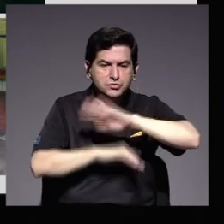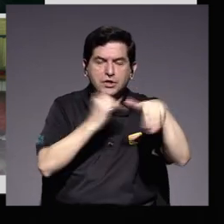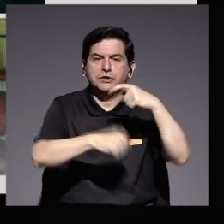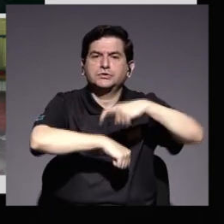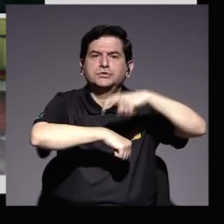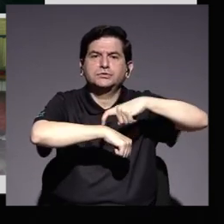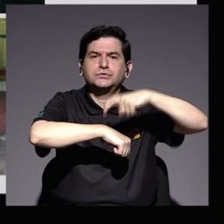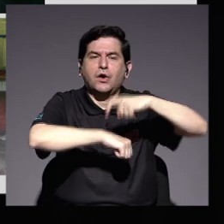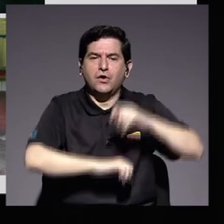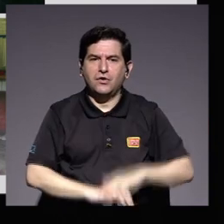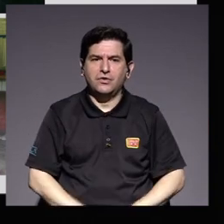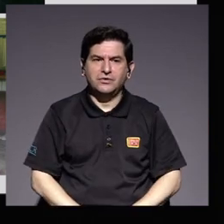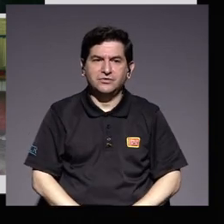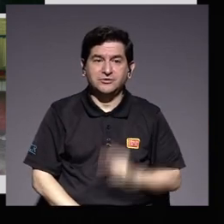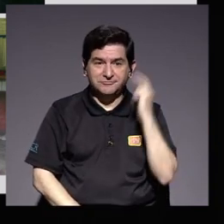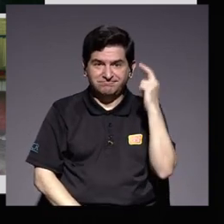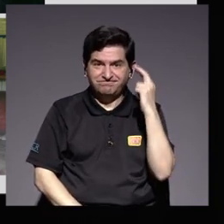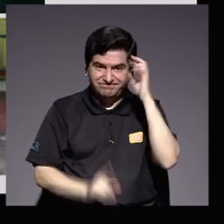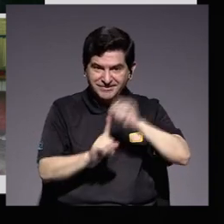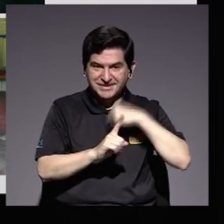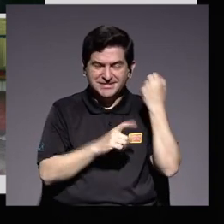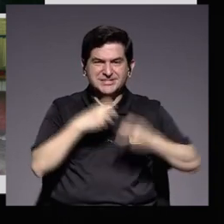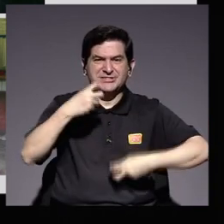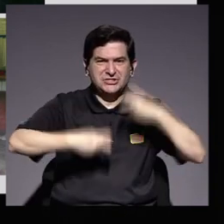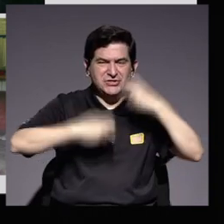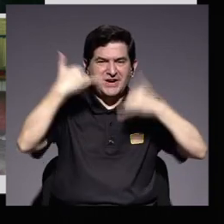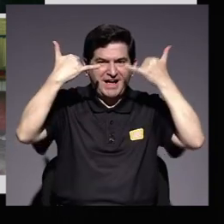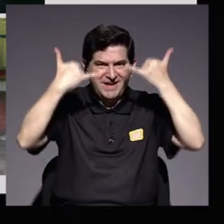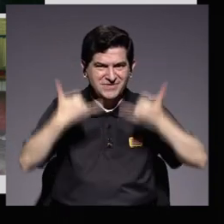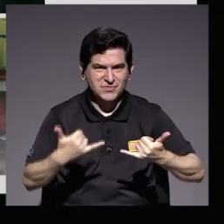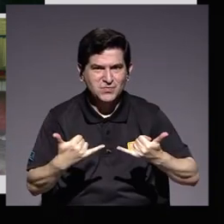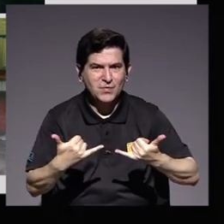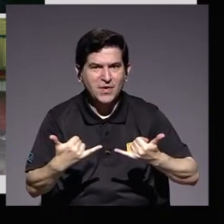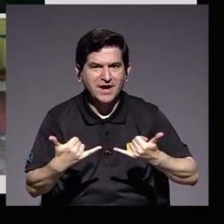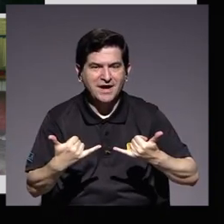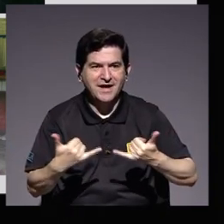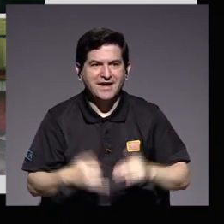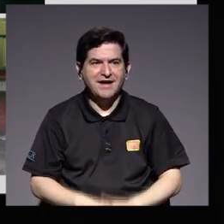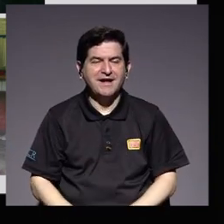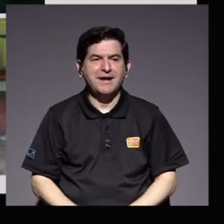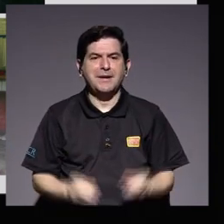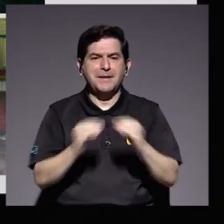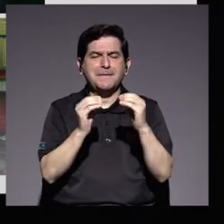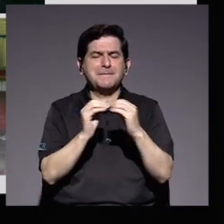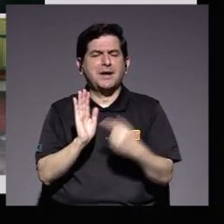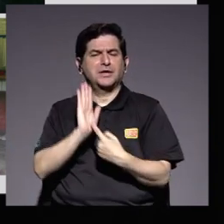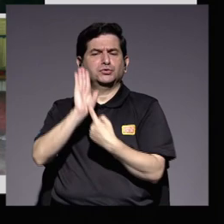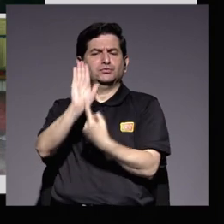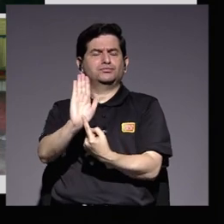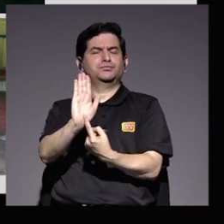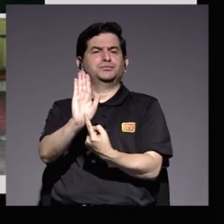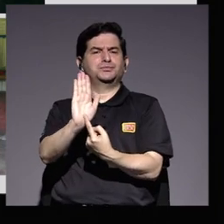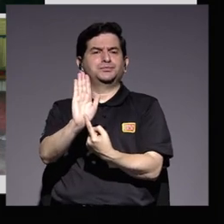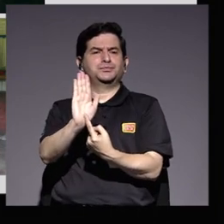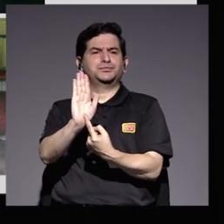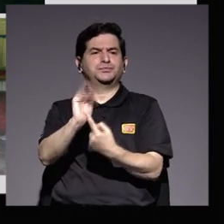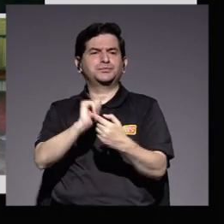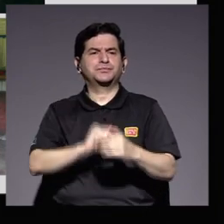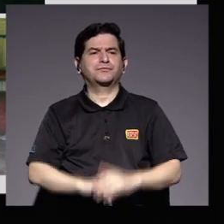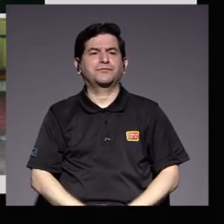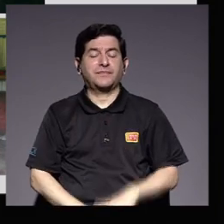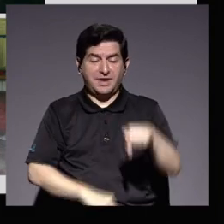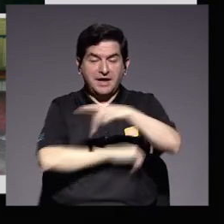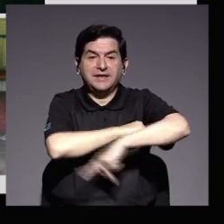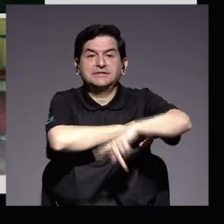momento, es precisamente en situaciones de crisis como la que vivimos cuando brillan aún más. En